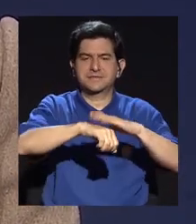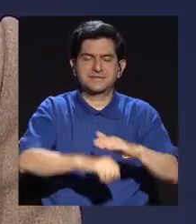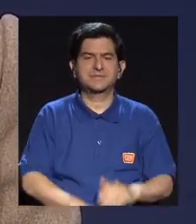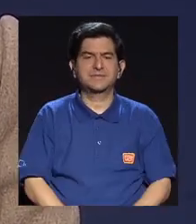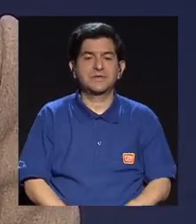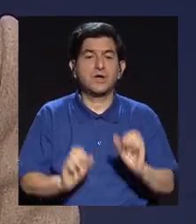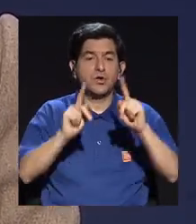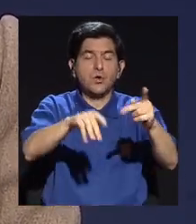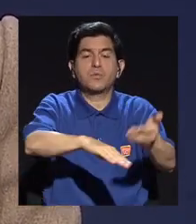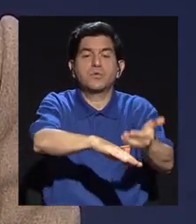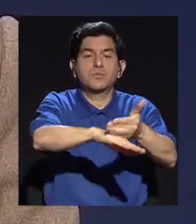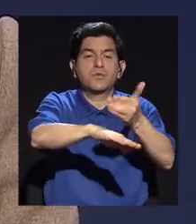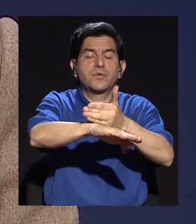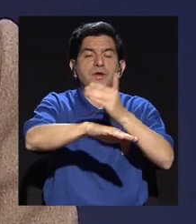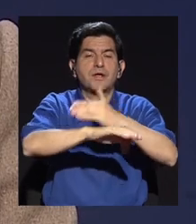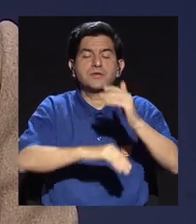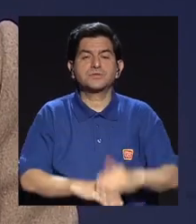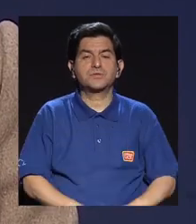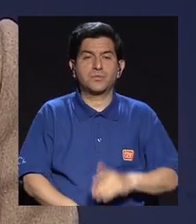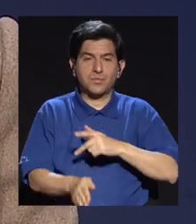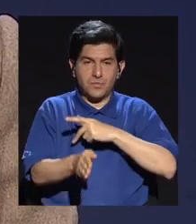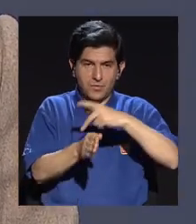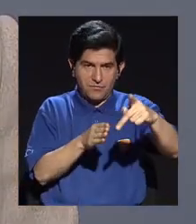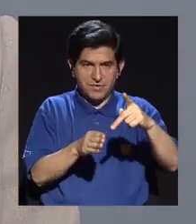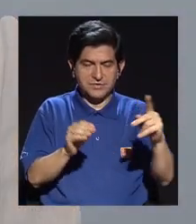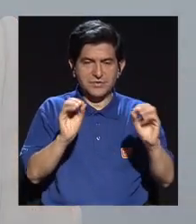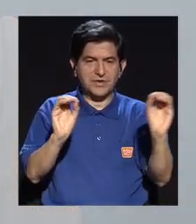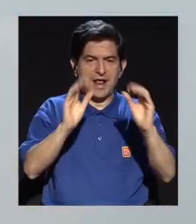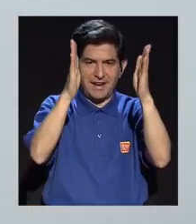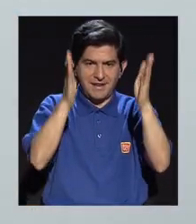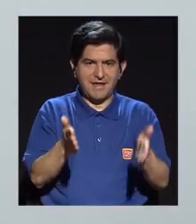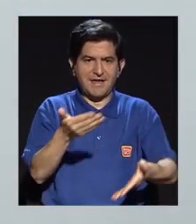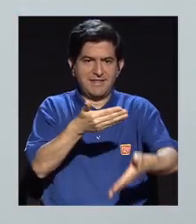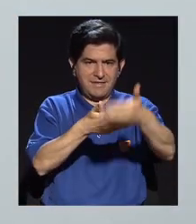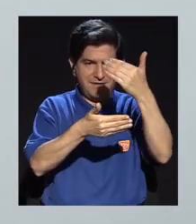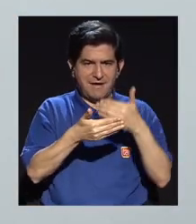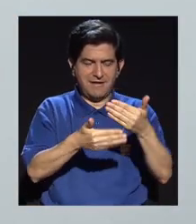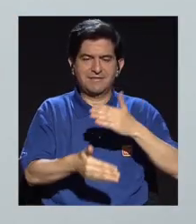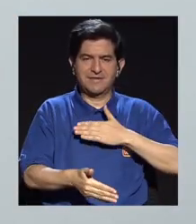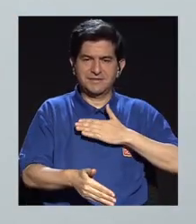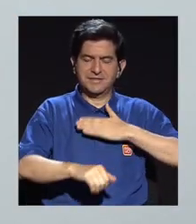y las oportunidades de crecer profesionalmente que a mí nadie me había dado.